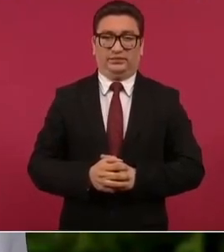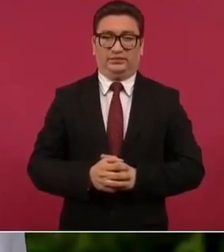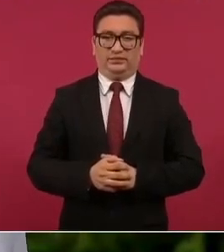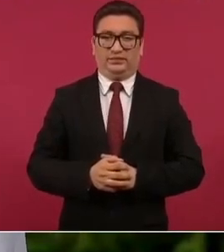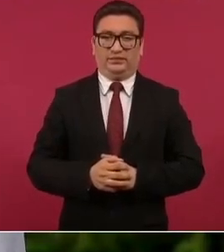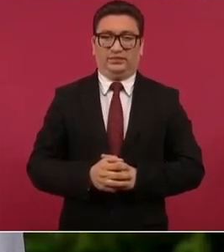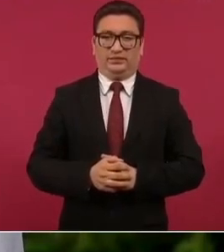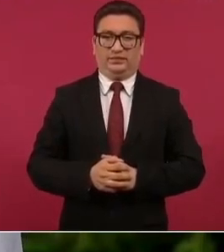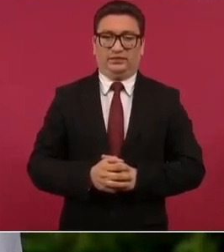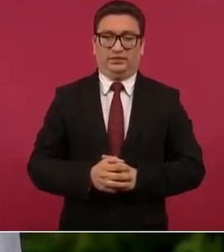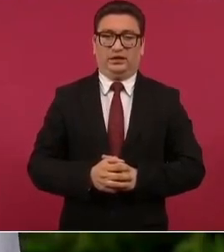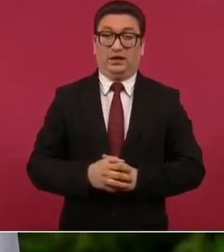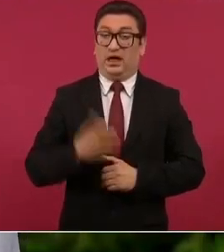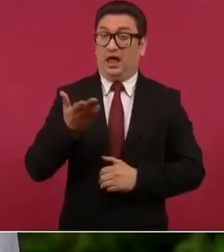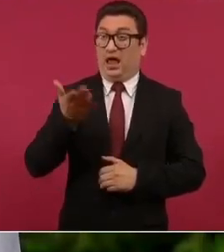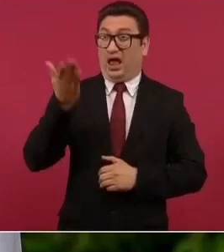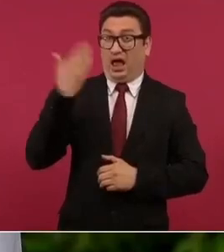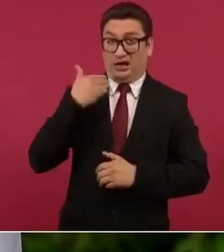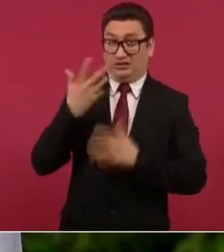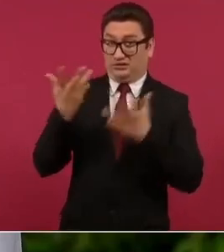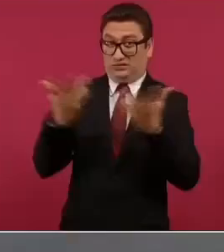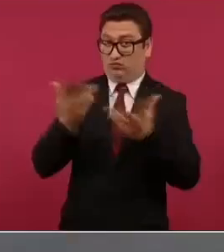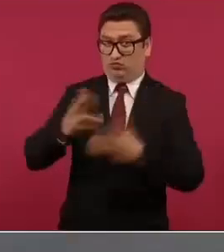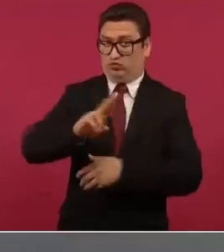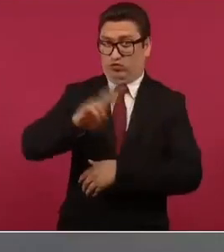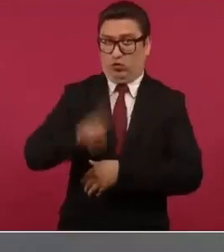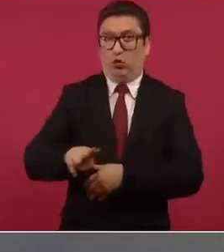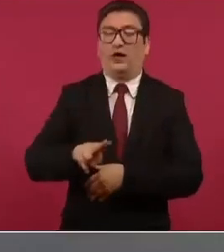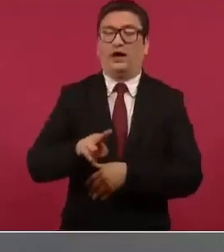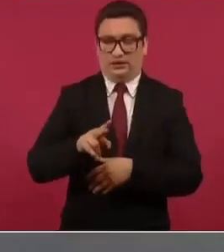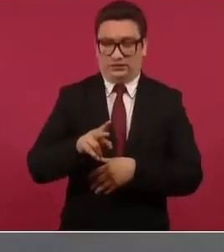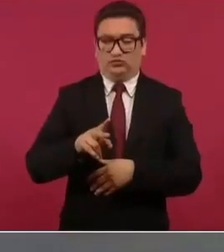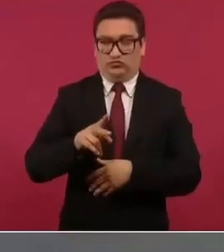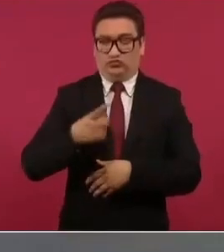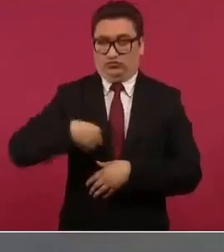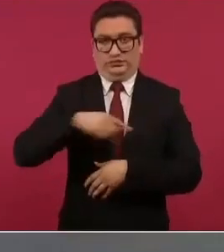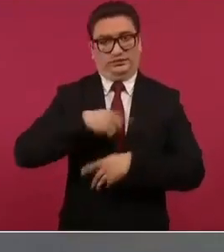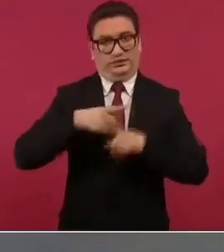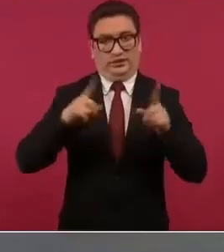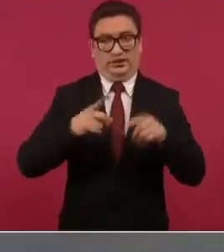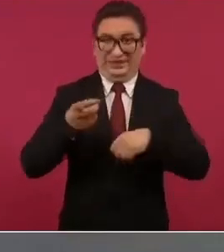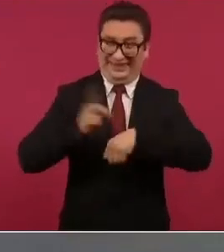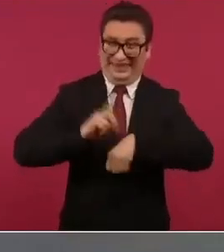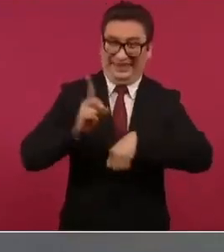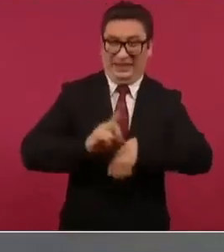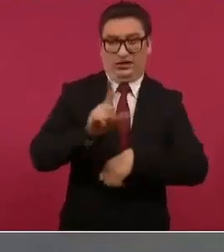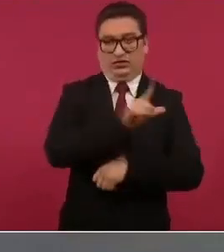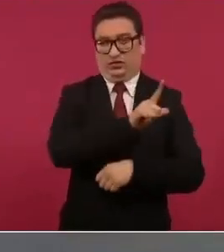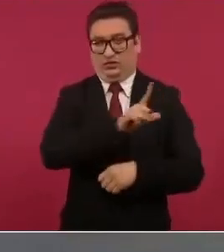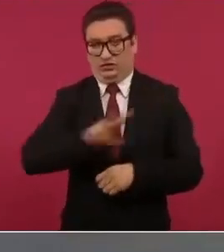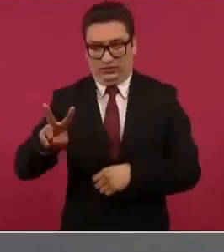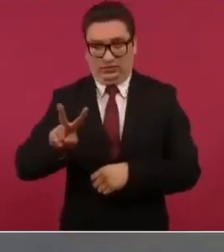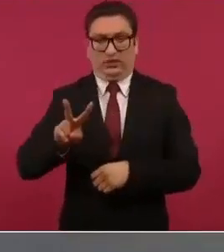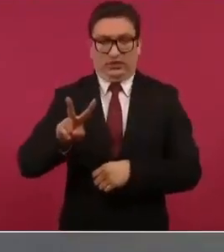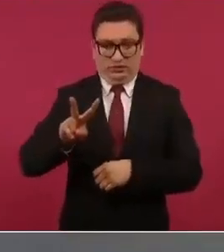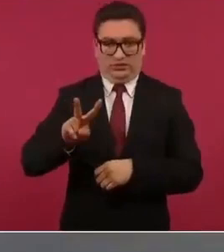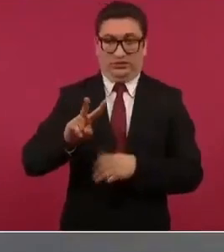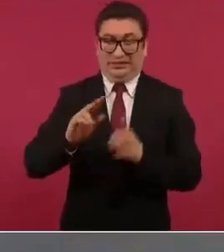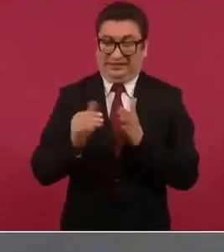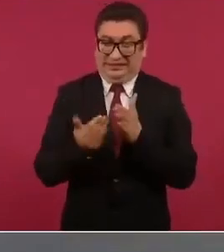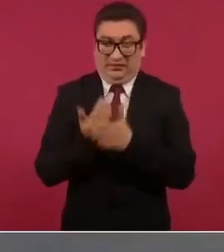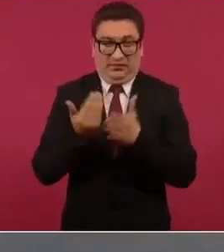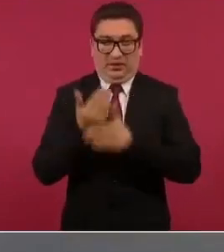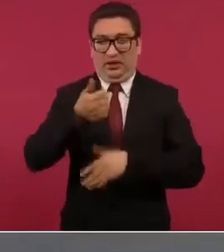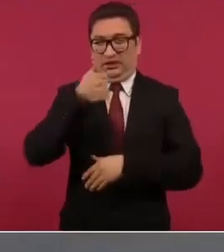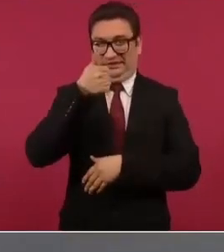se llevaba a la práctica todos los días de lunes a viernes a las seis de la